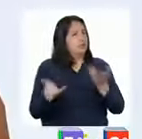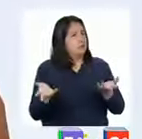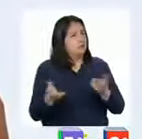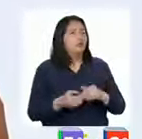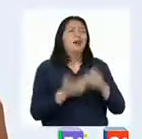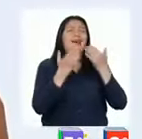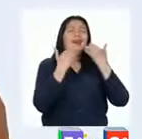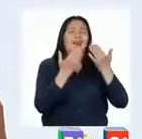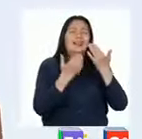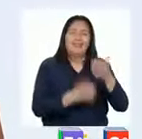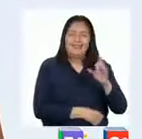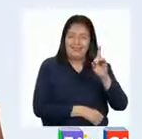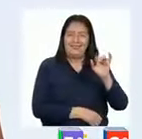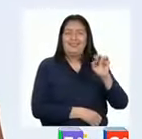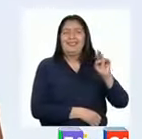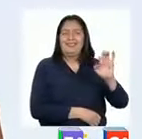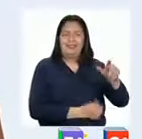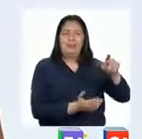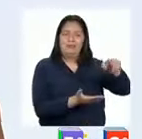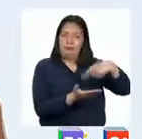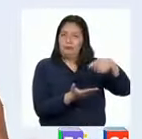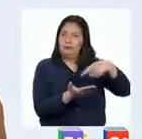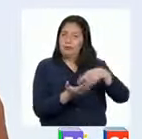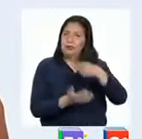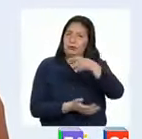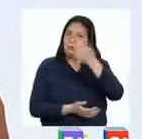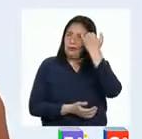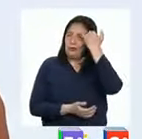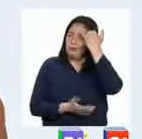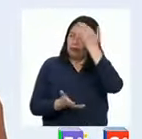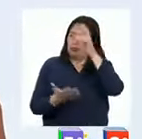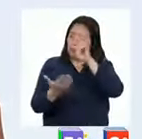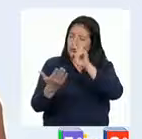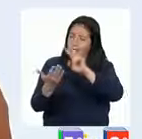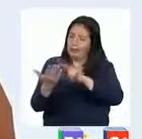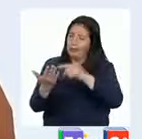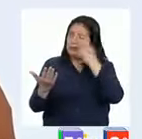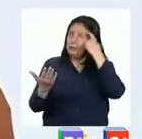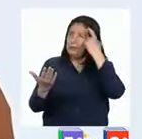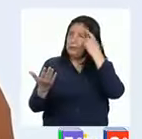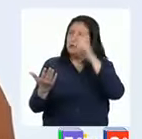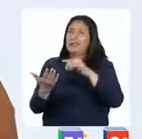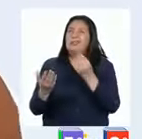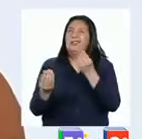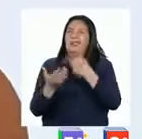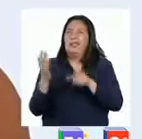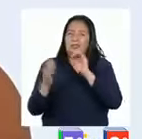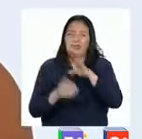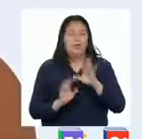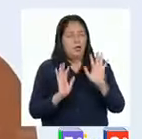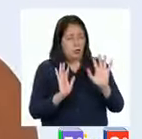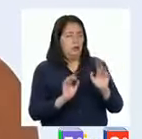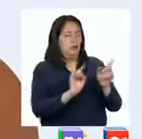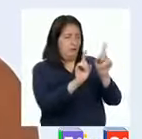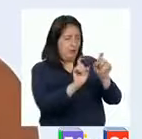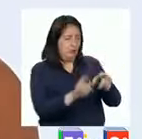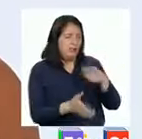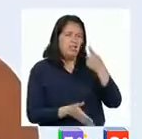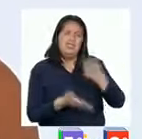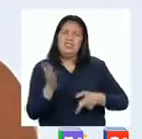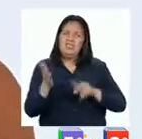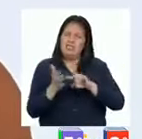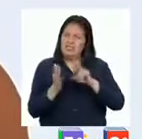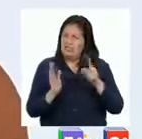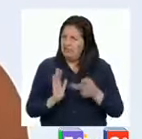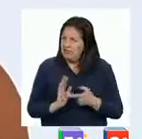Gracias, Daniel, por compartir tus predicciones a partir del título del texto. Ahora te tengo una pregunta. ¿Qué quieres